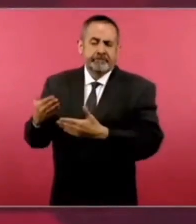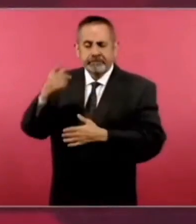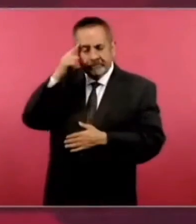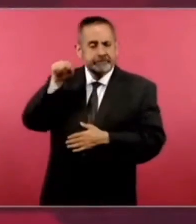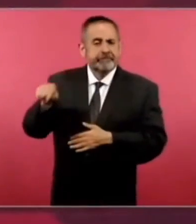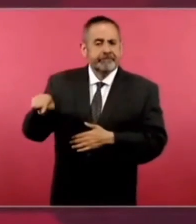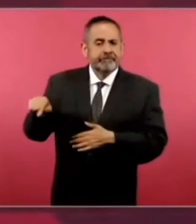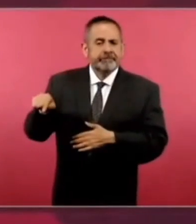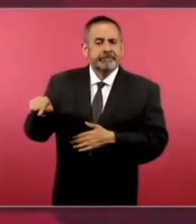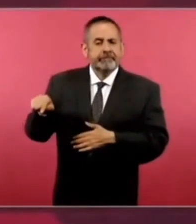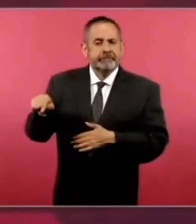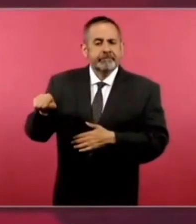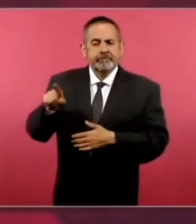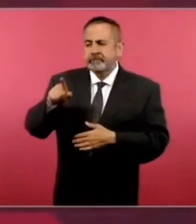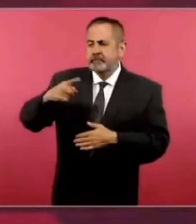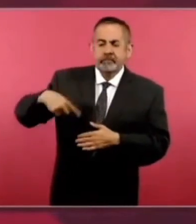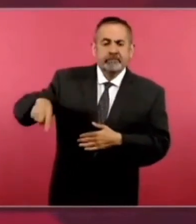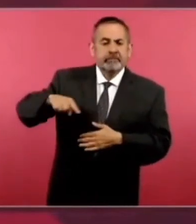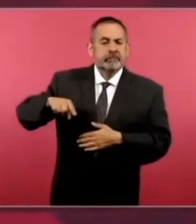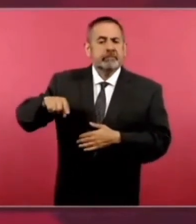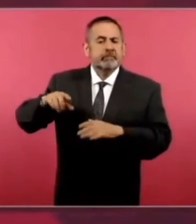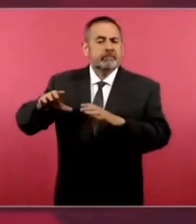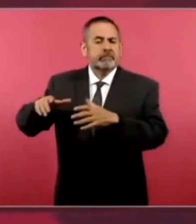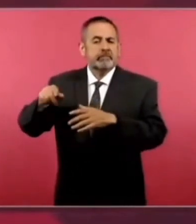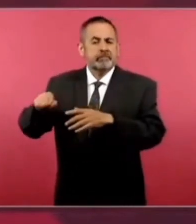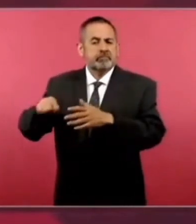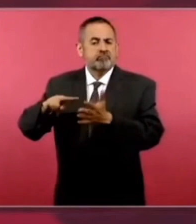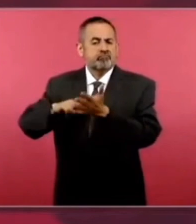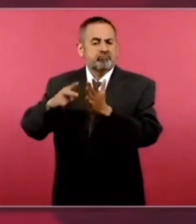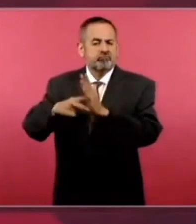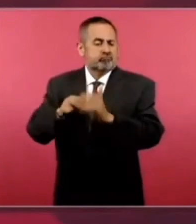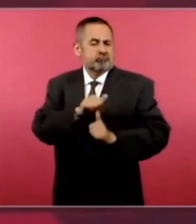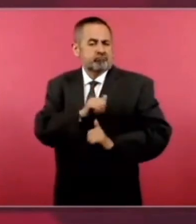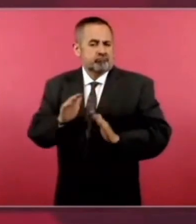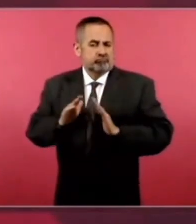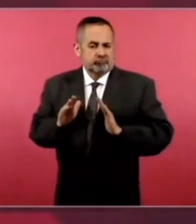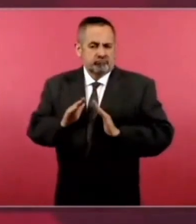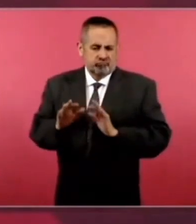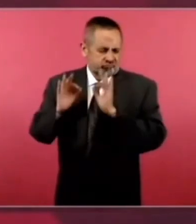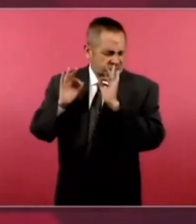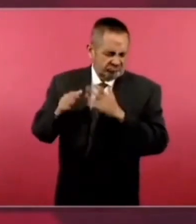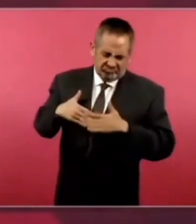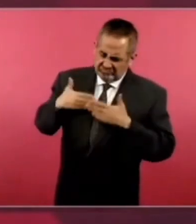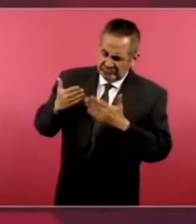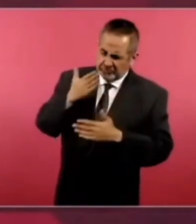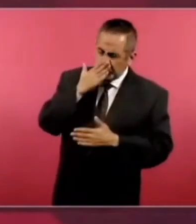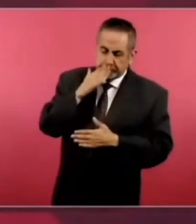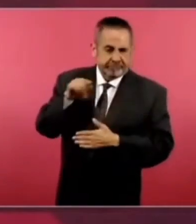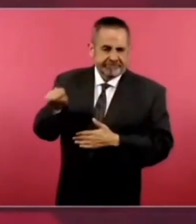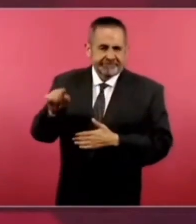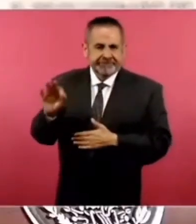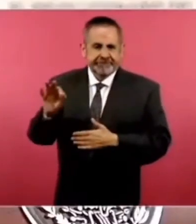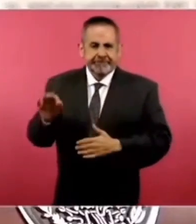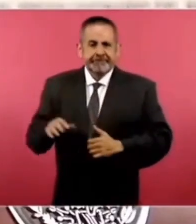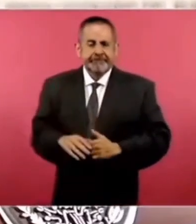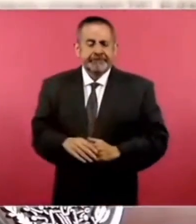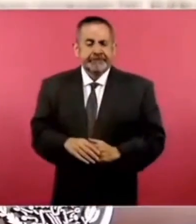a los ingenieros militares, porque